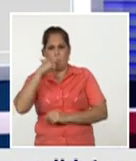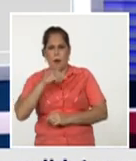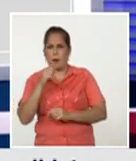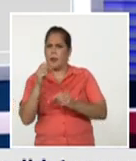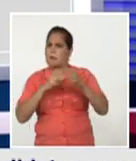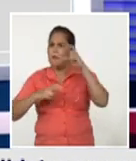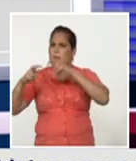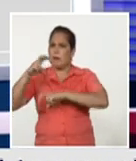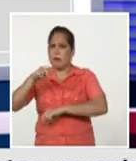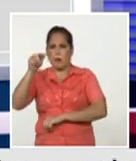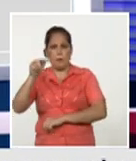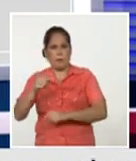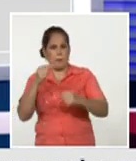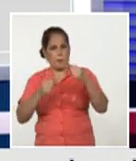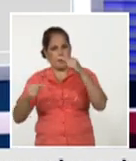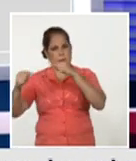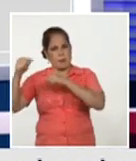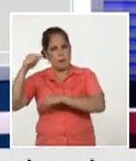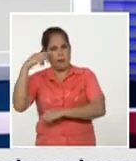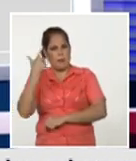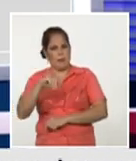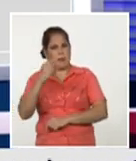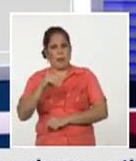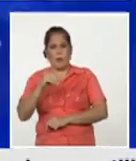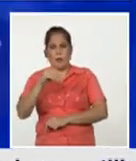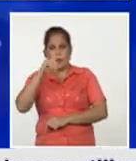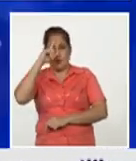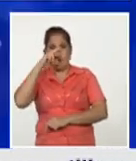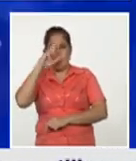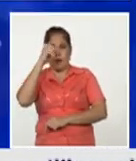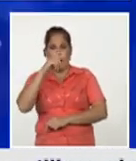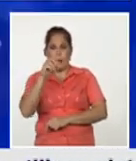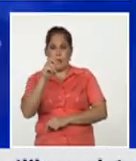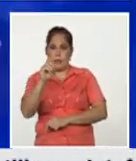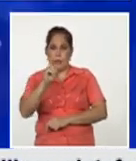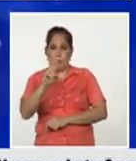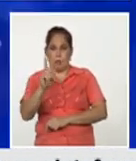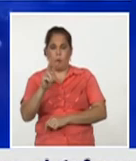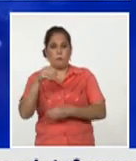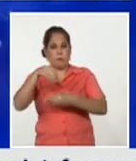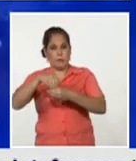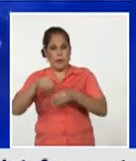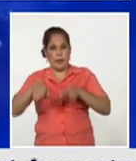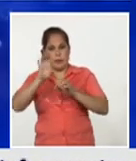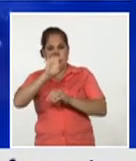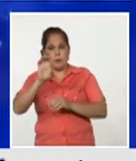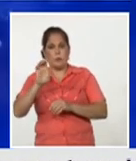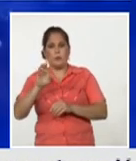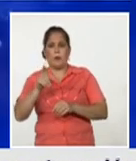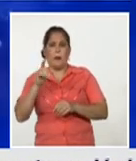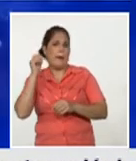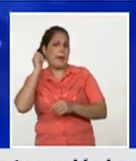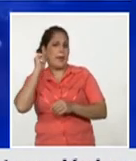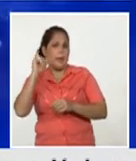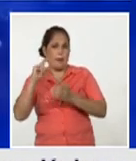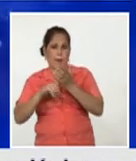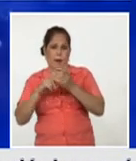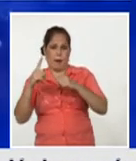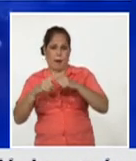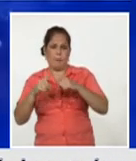de los ensayos clínicos de Soberana 02 y que también pertenece al Instituto de Medicina Tropical Pedro Curí y PK